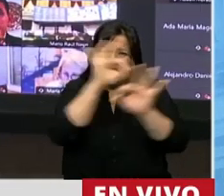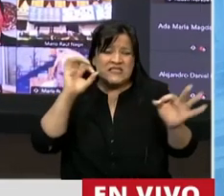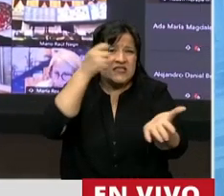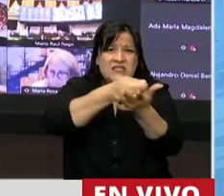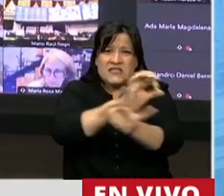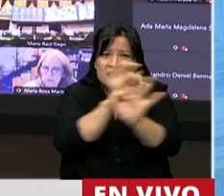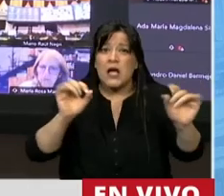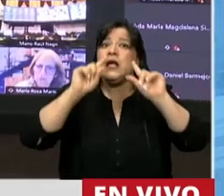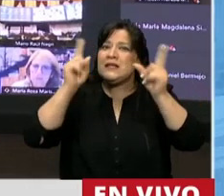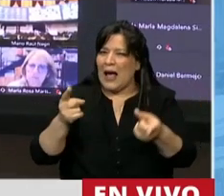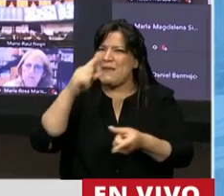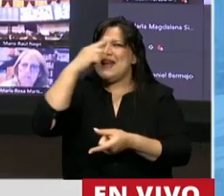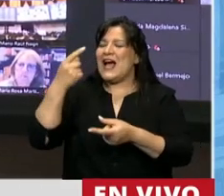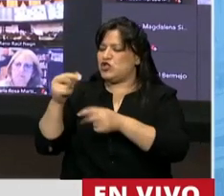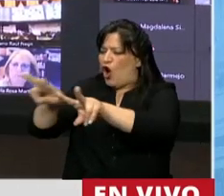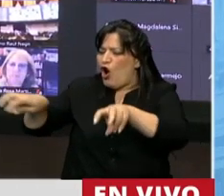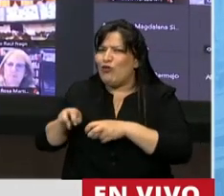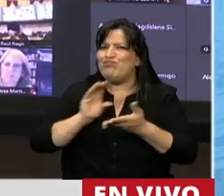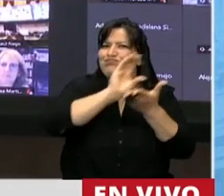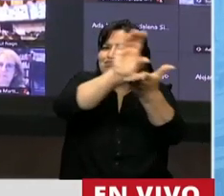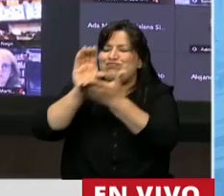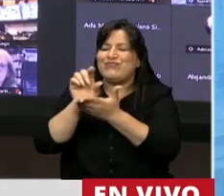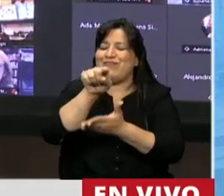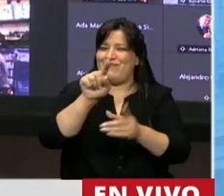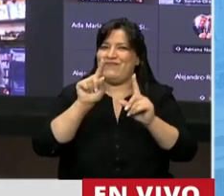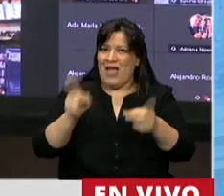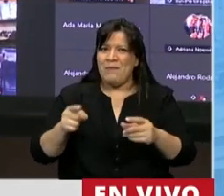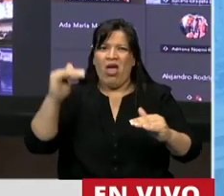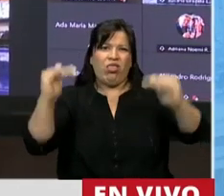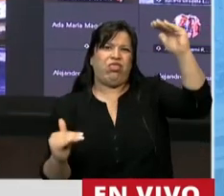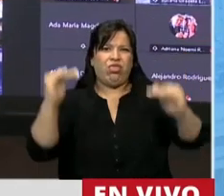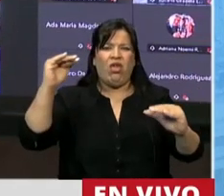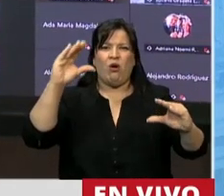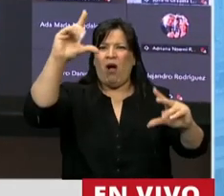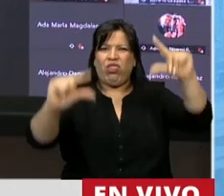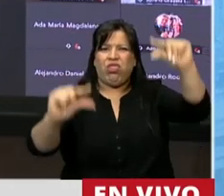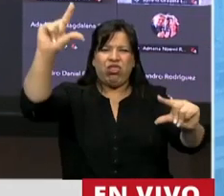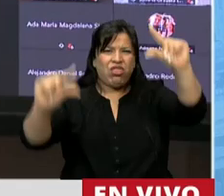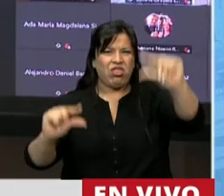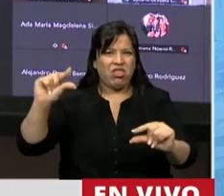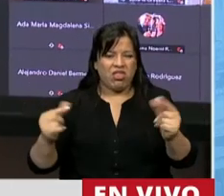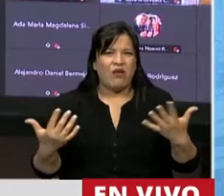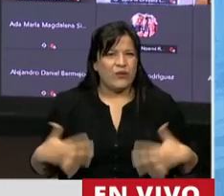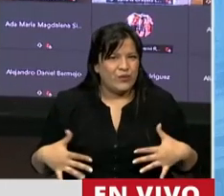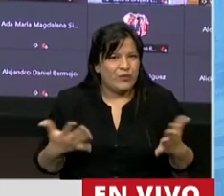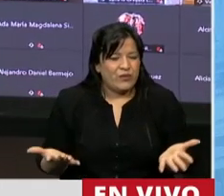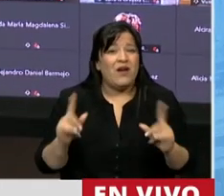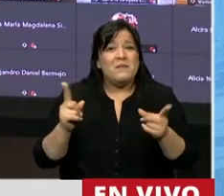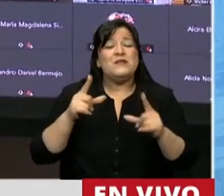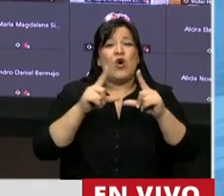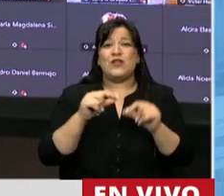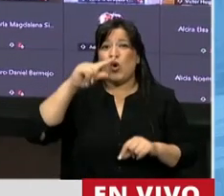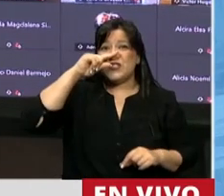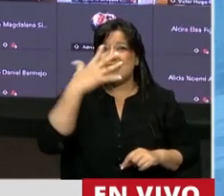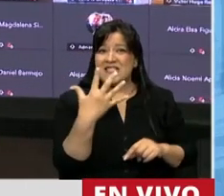coparticipación, de una coparticipación desigual de un mandato como el del artículo